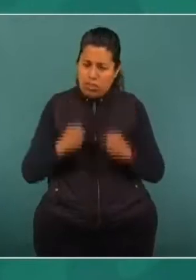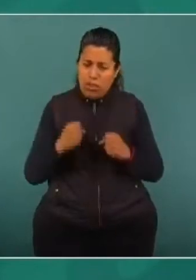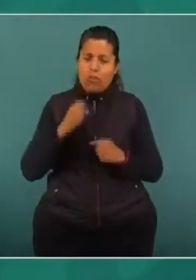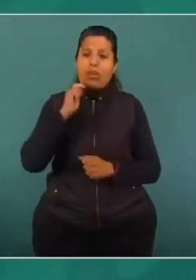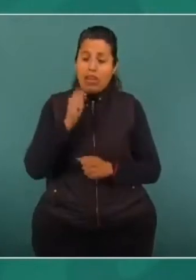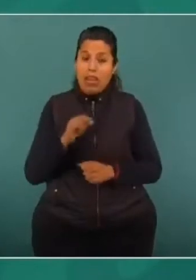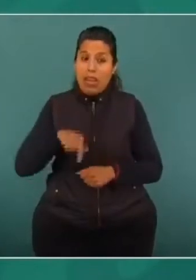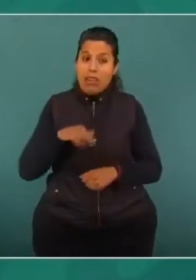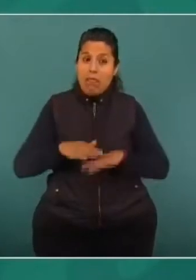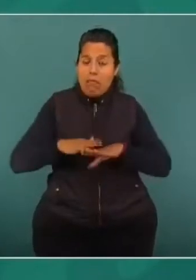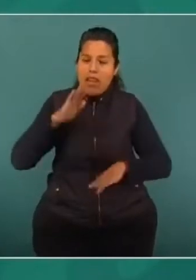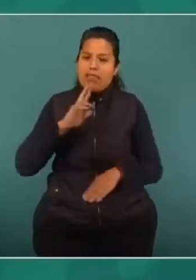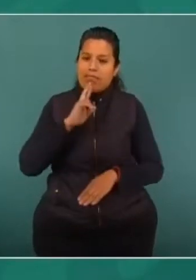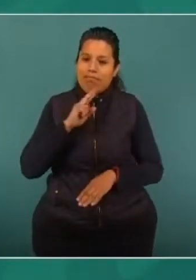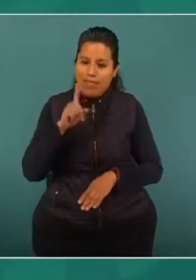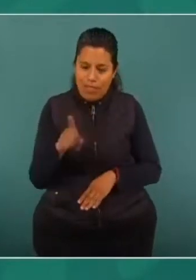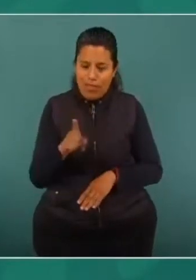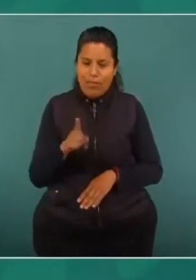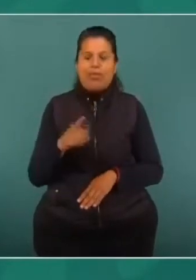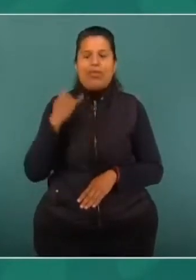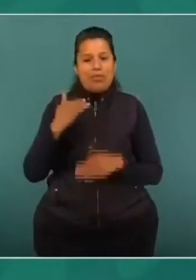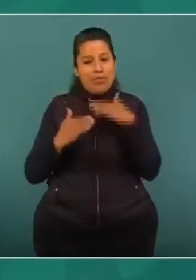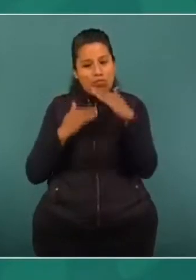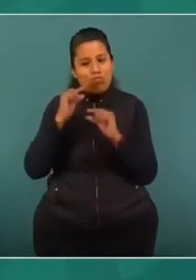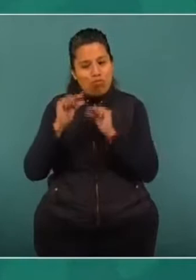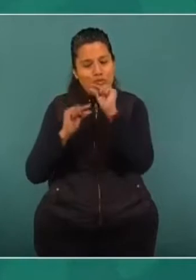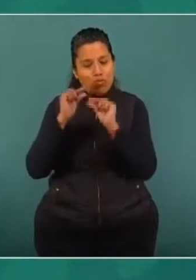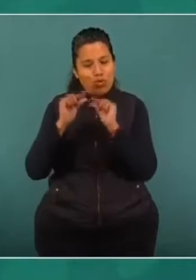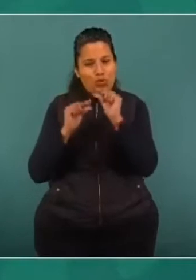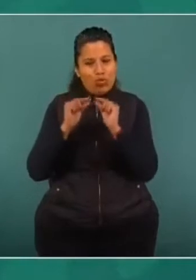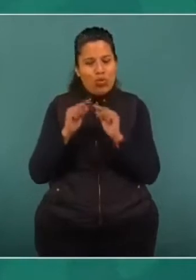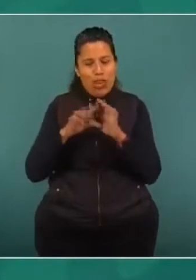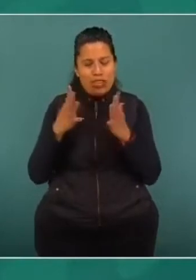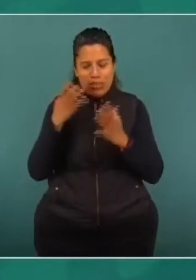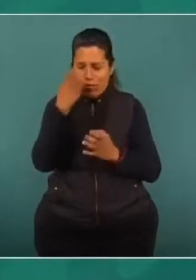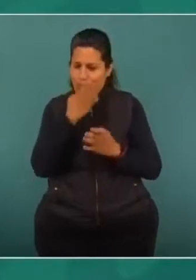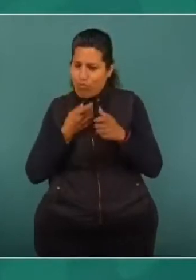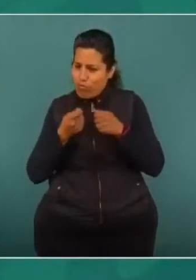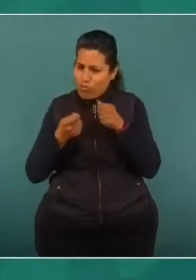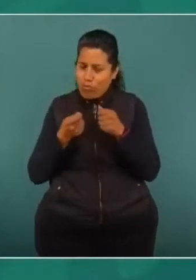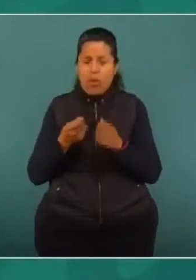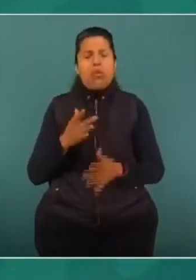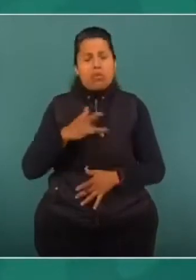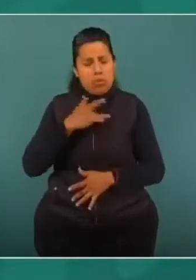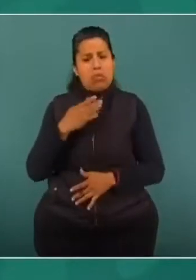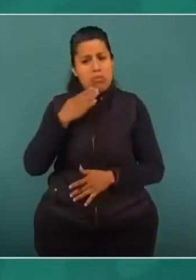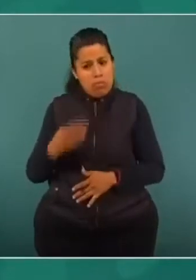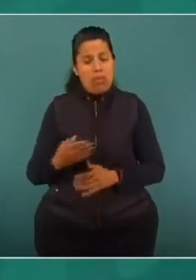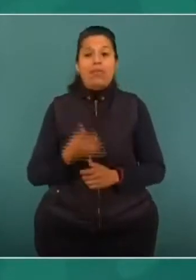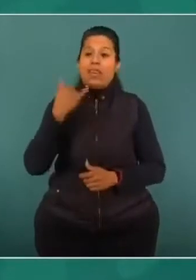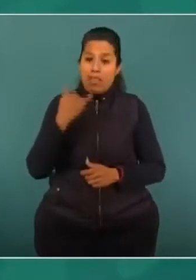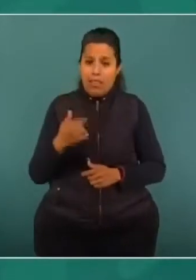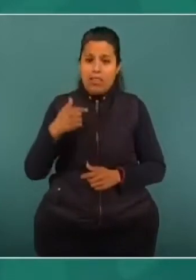mejorarán sustancialmente con esta estrategia de mayor coordinación. Estamos inmersos